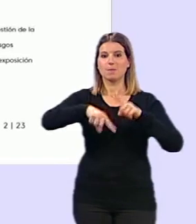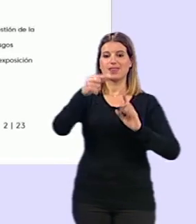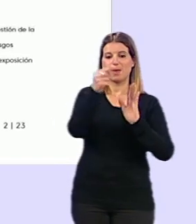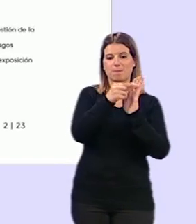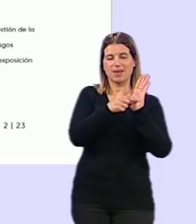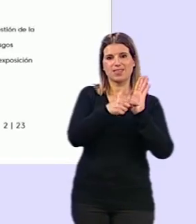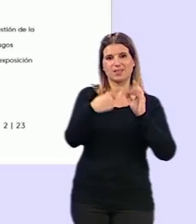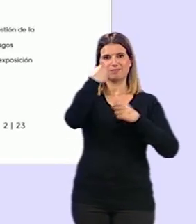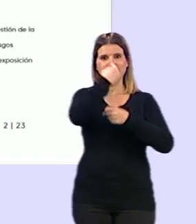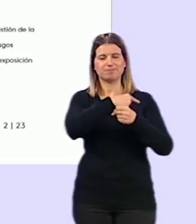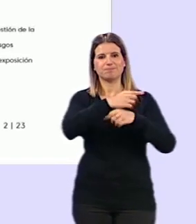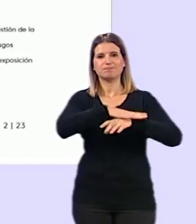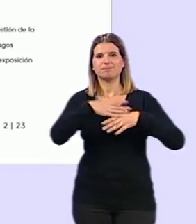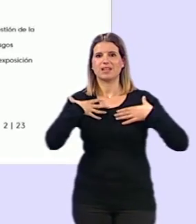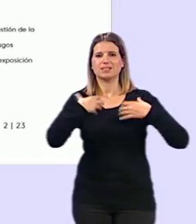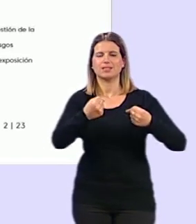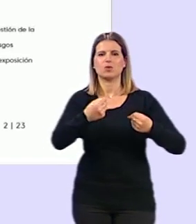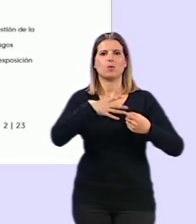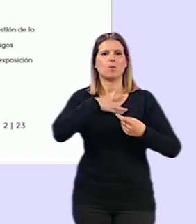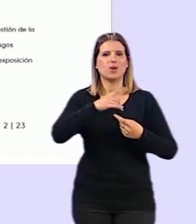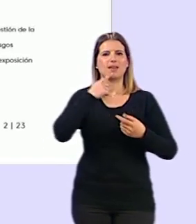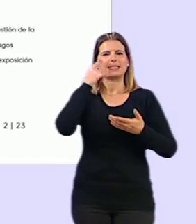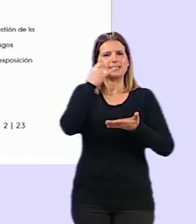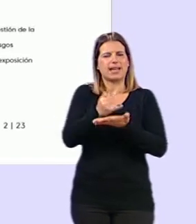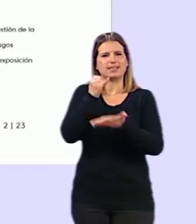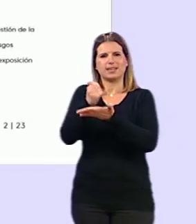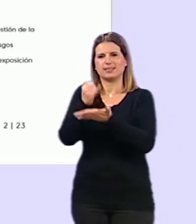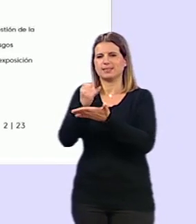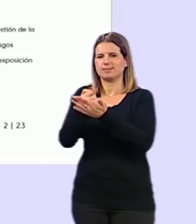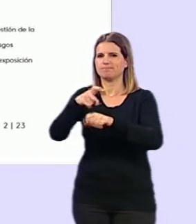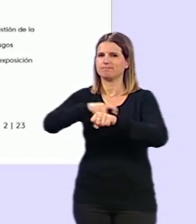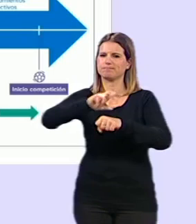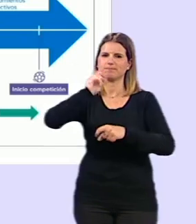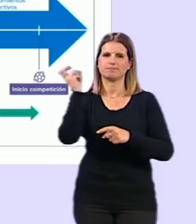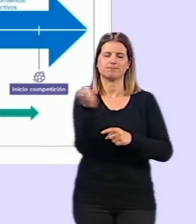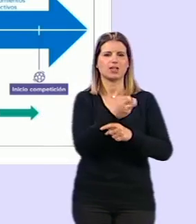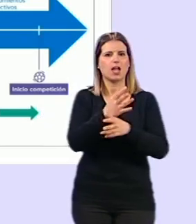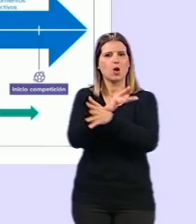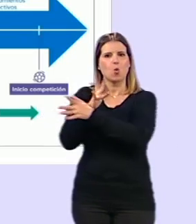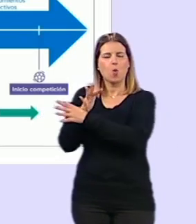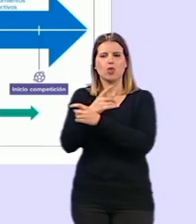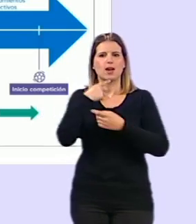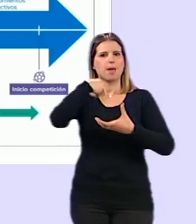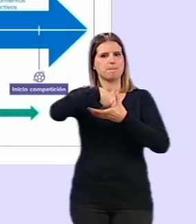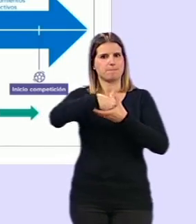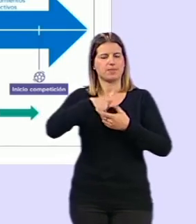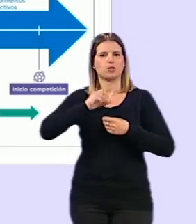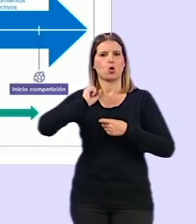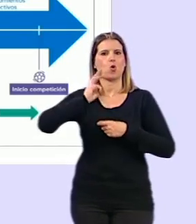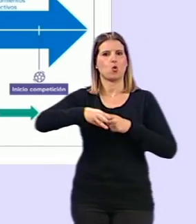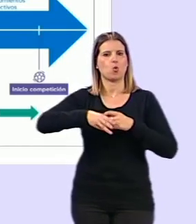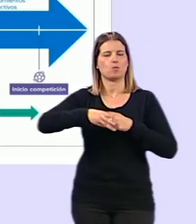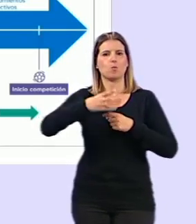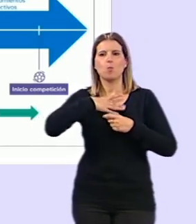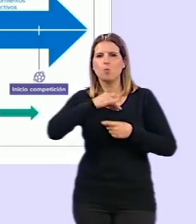sanitarias ordenan la realización de múltiples test de todo tipo a los jugadores y miembros del cuerpo técnico y a todos los que